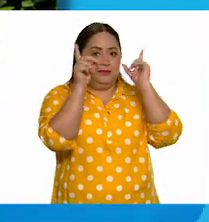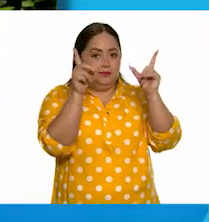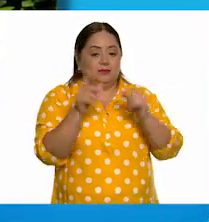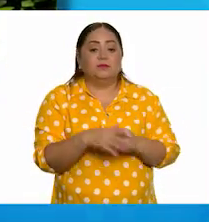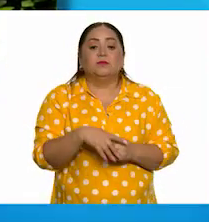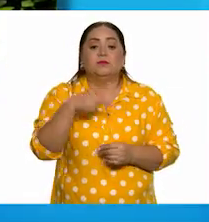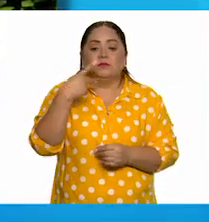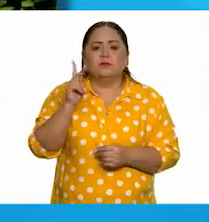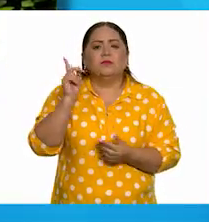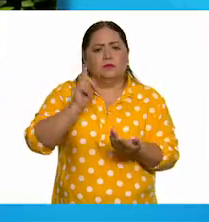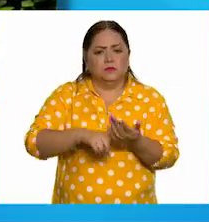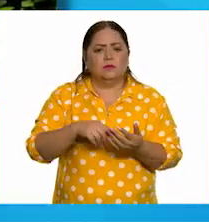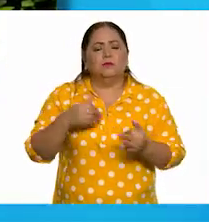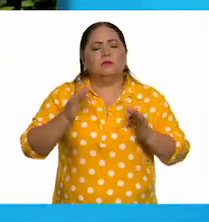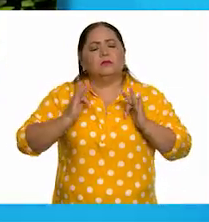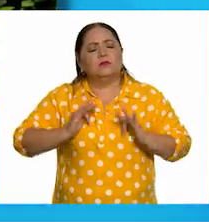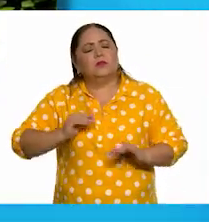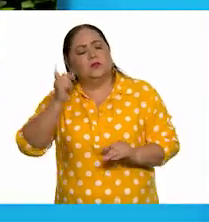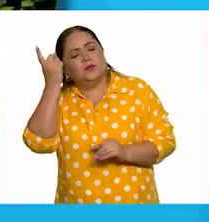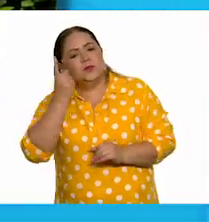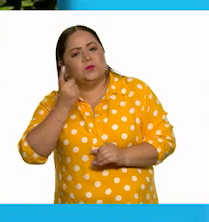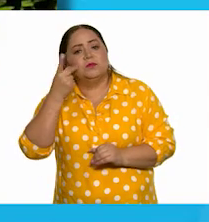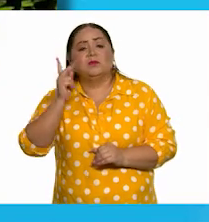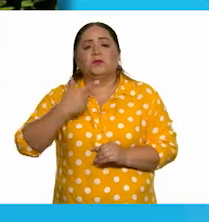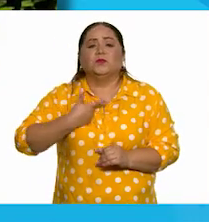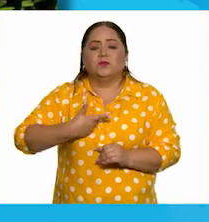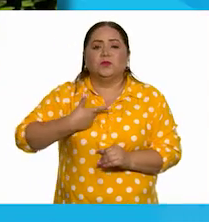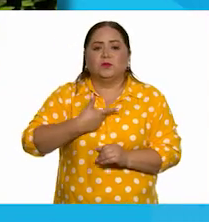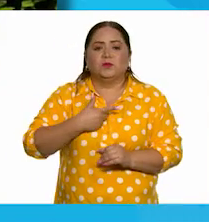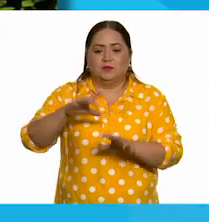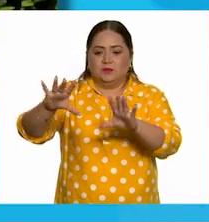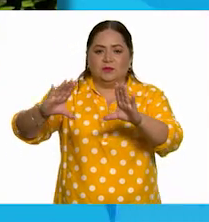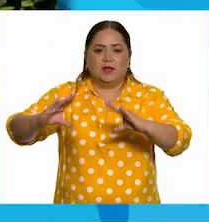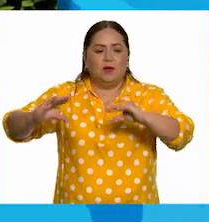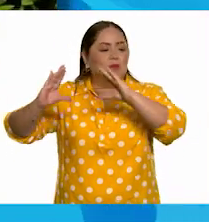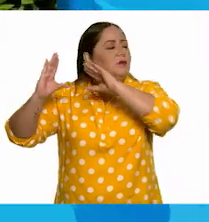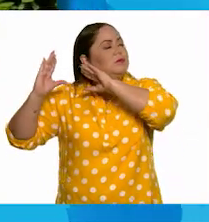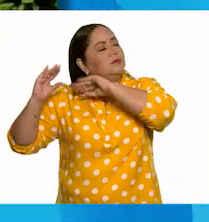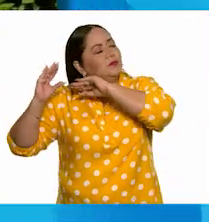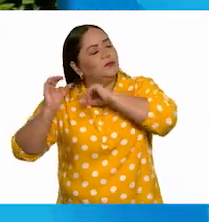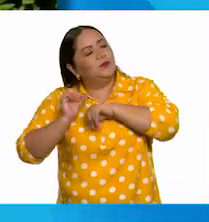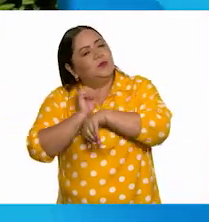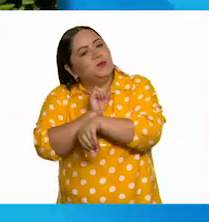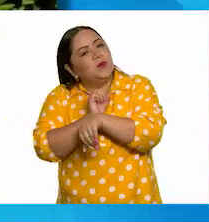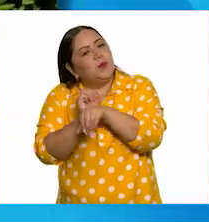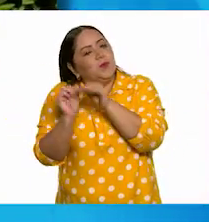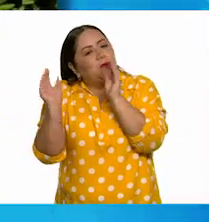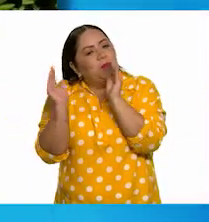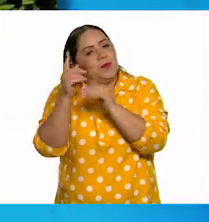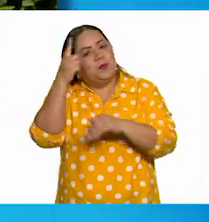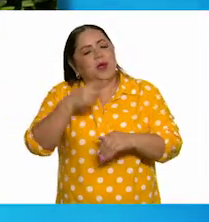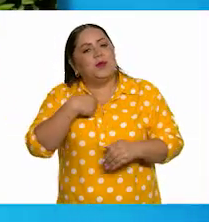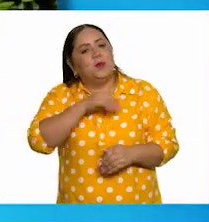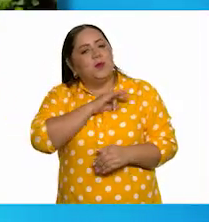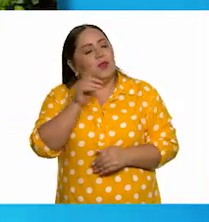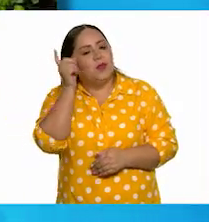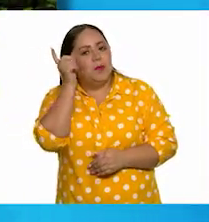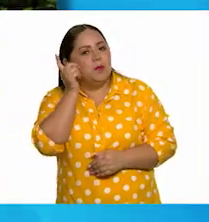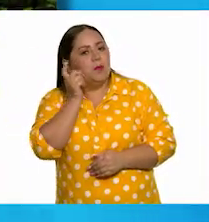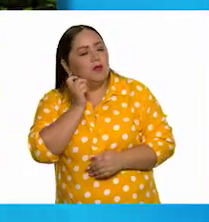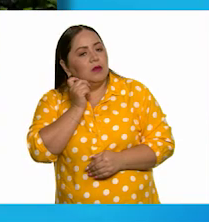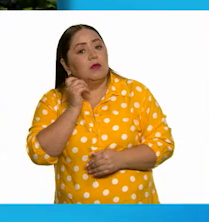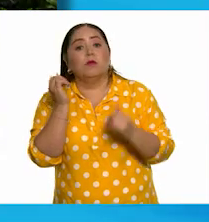Era tranquila y risueña. Me gustaba agarrar una almohada suavecita y pequeña para poder dormir.